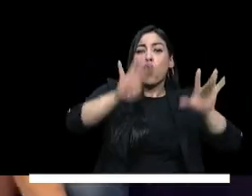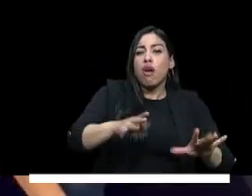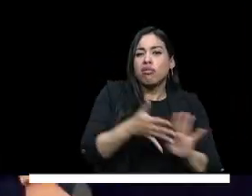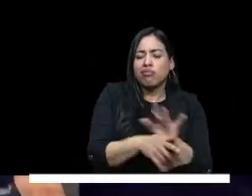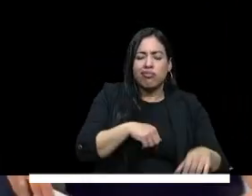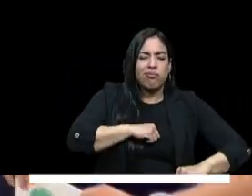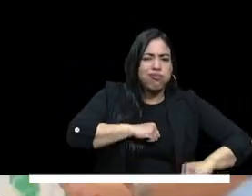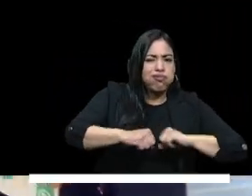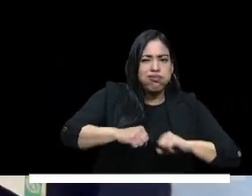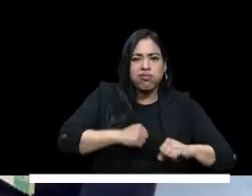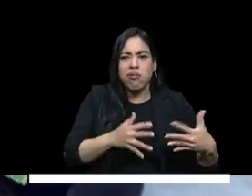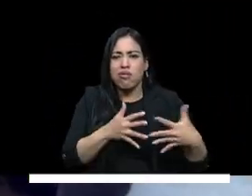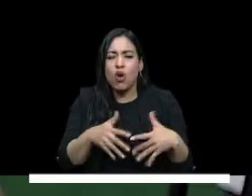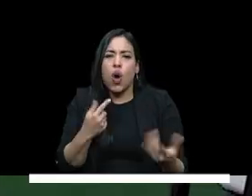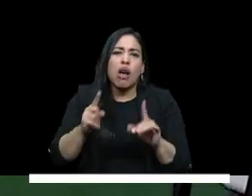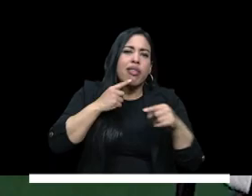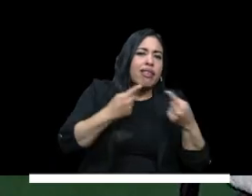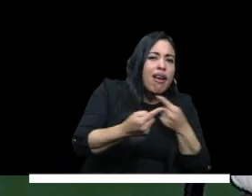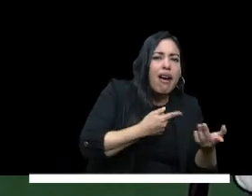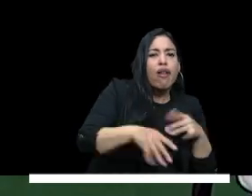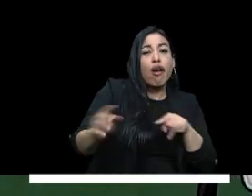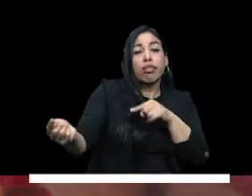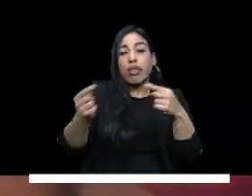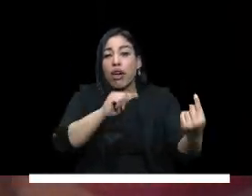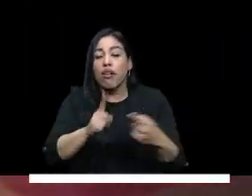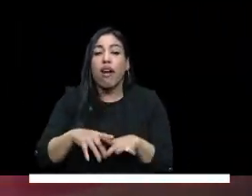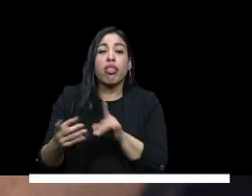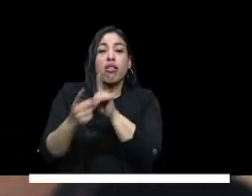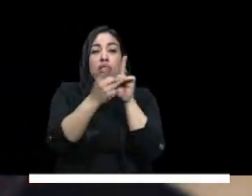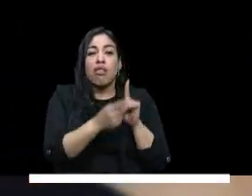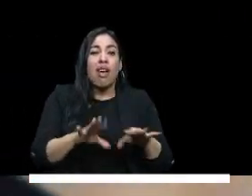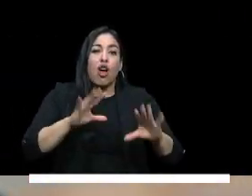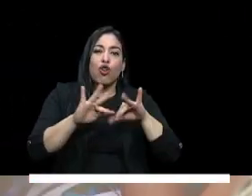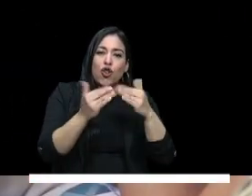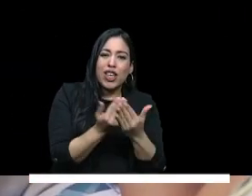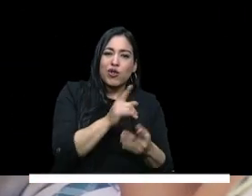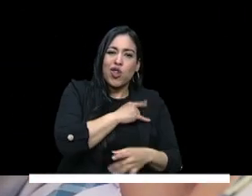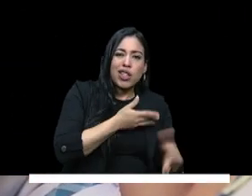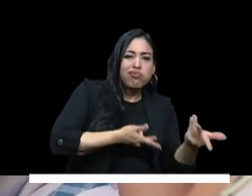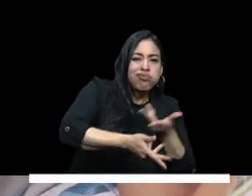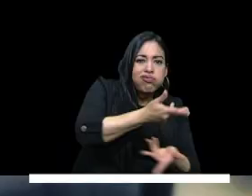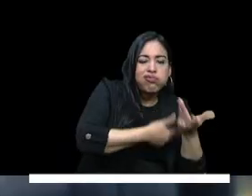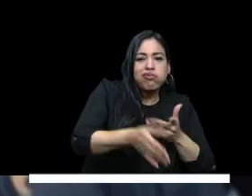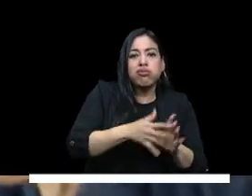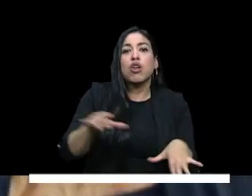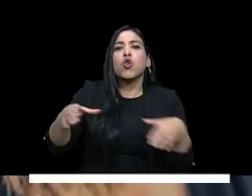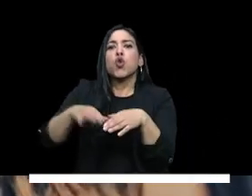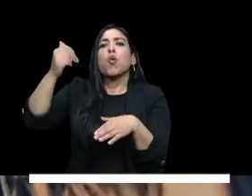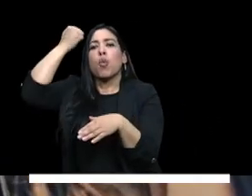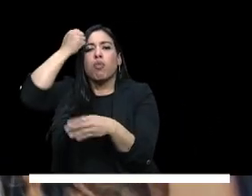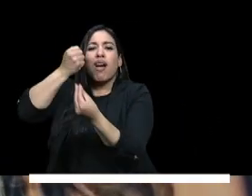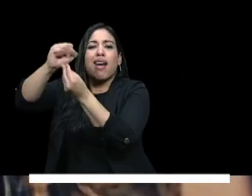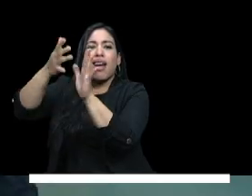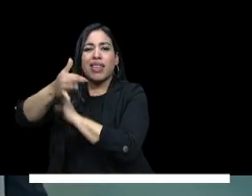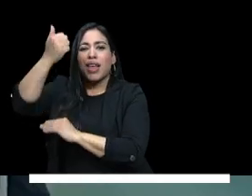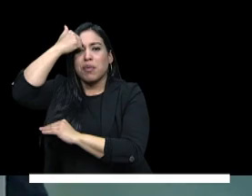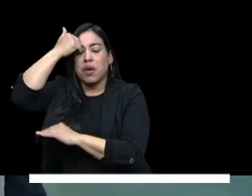trabajo arduo articulando conversaciones debates encuentros con movimientos estudiantiles movimientos profesorales